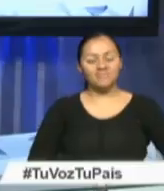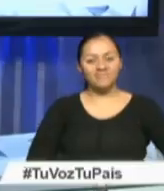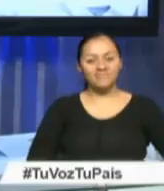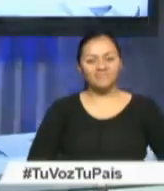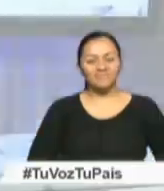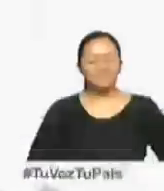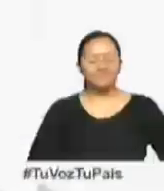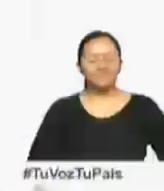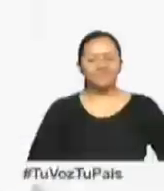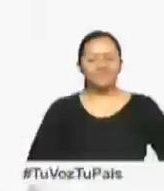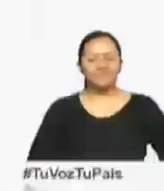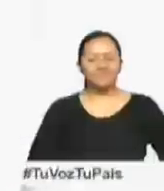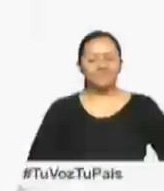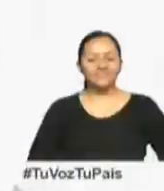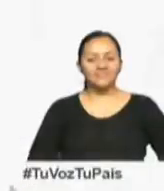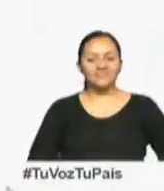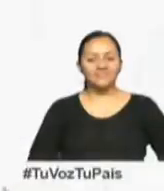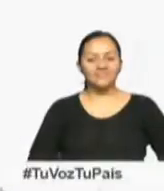información.